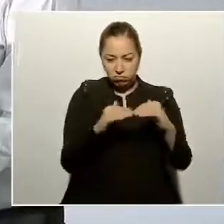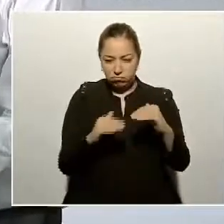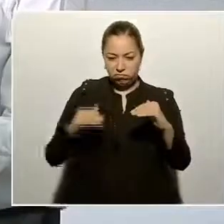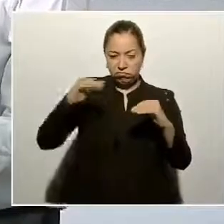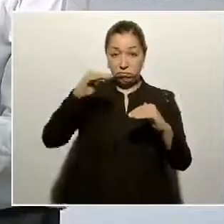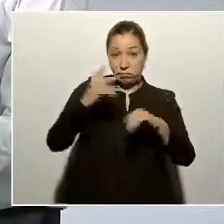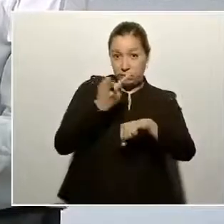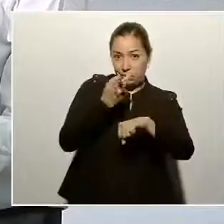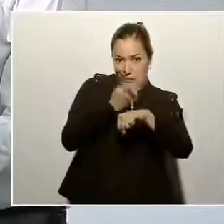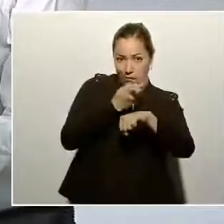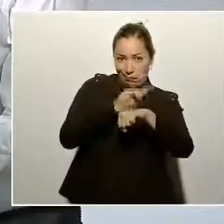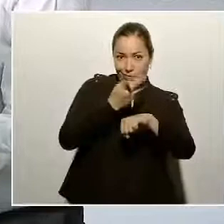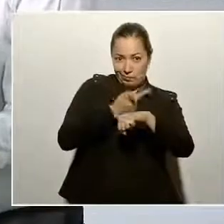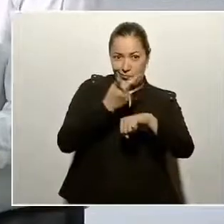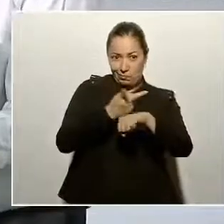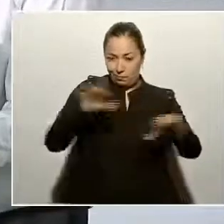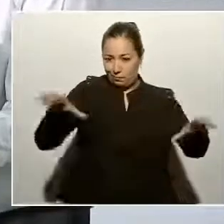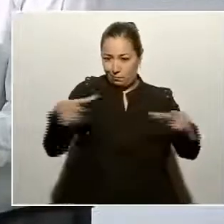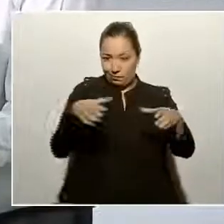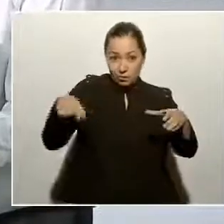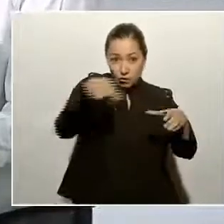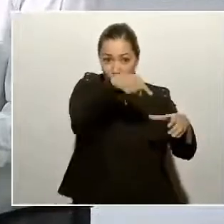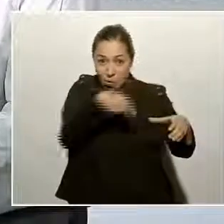superior, los que estudian en bachillerato,